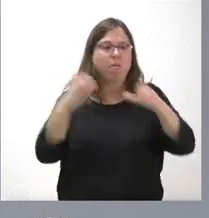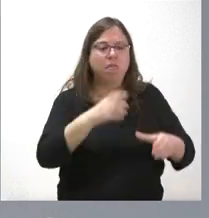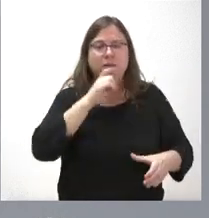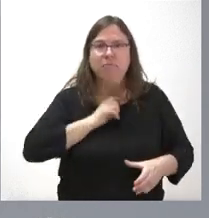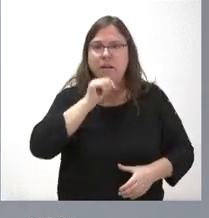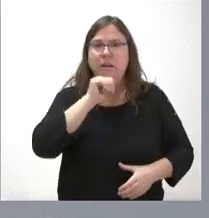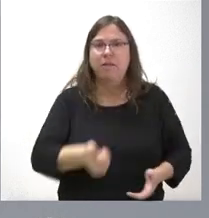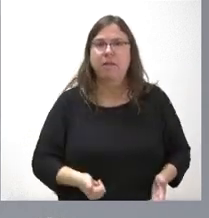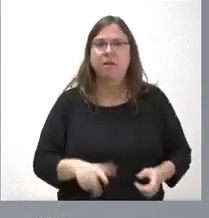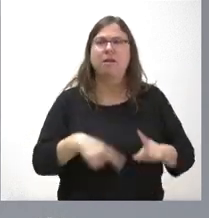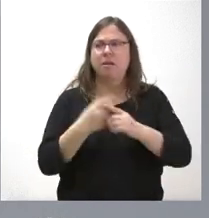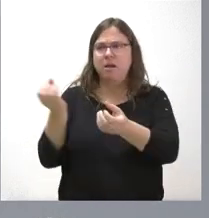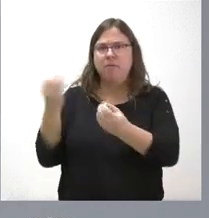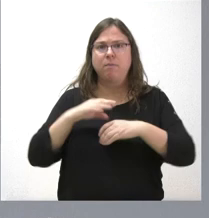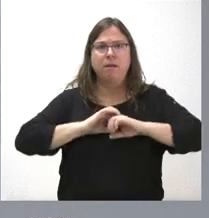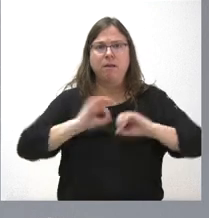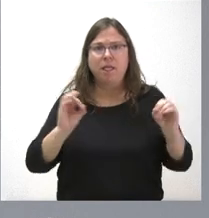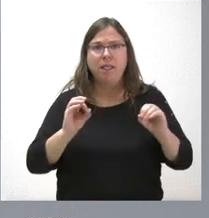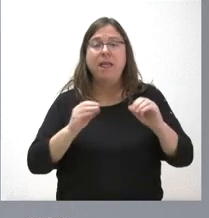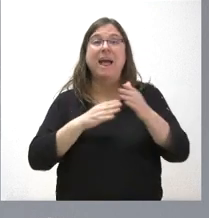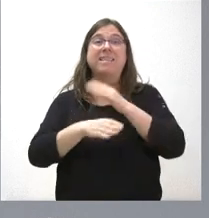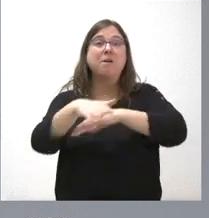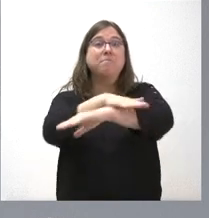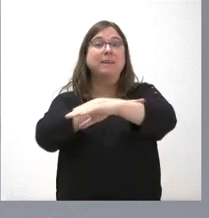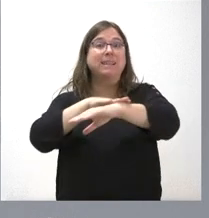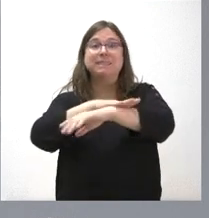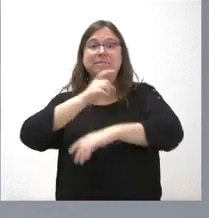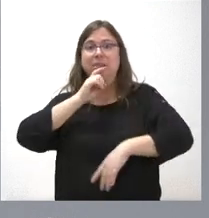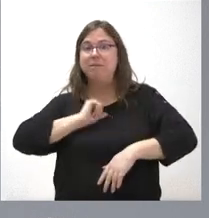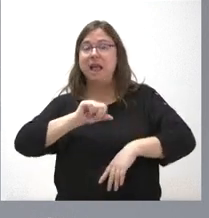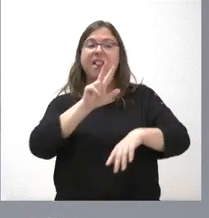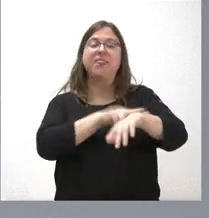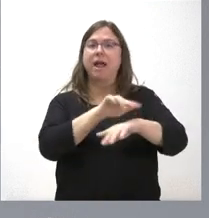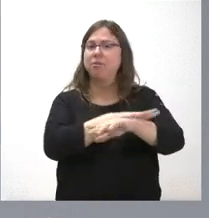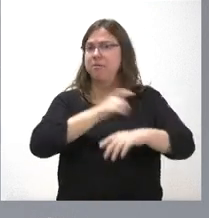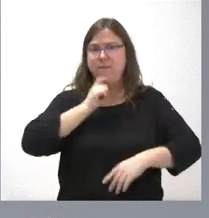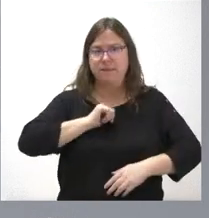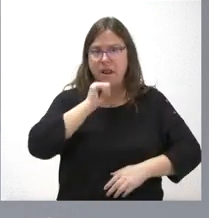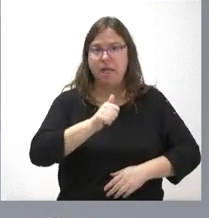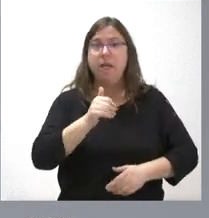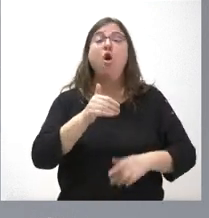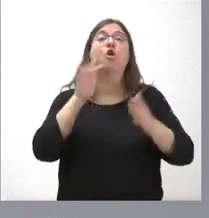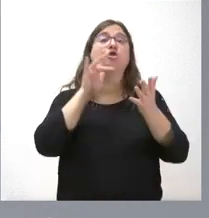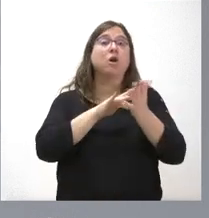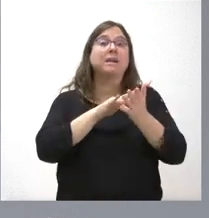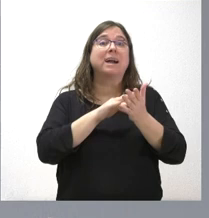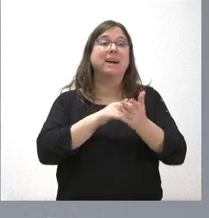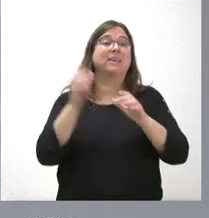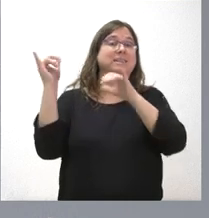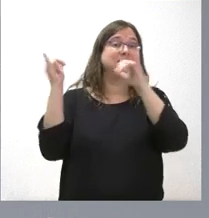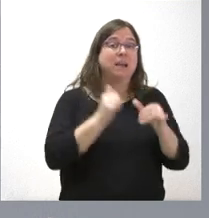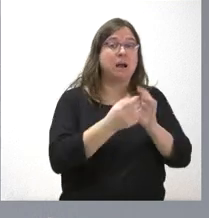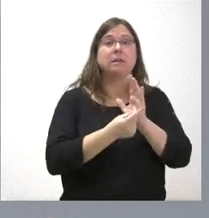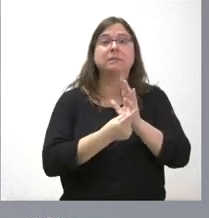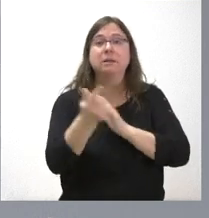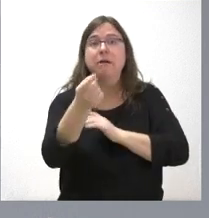se nos informa a través del ministerio, a través de la delegación del gobierno, de cuándo se van esos migrantes. Nos